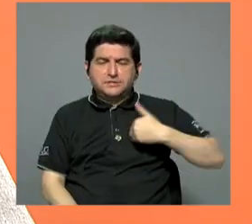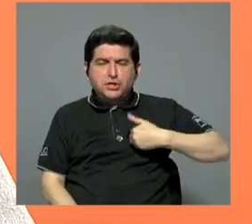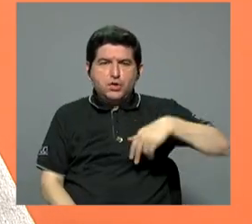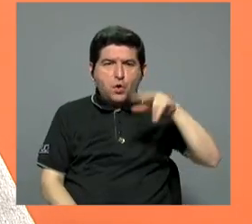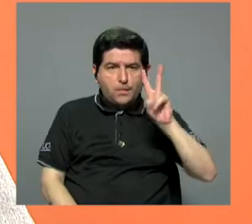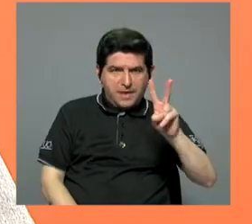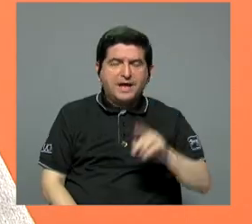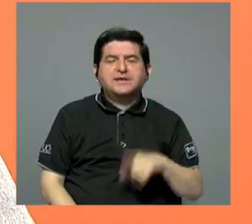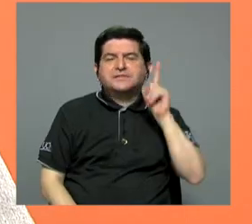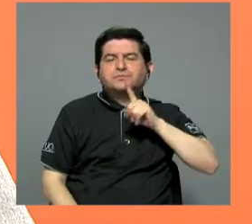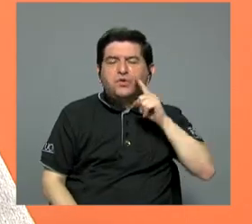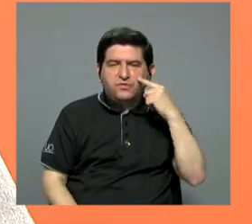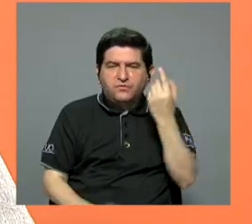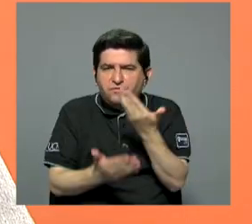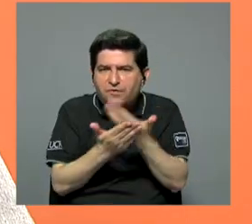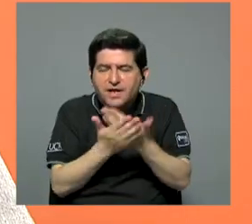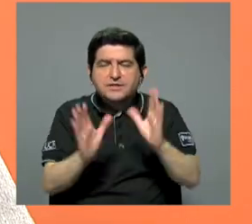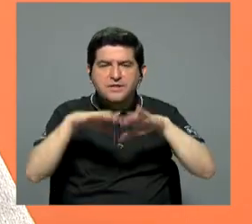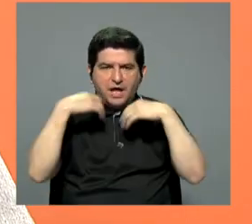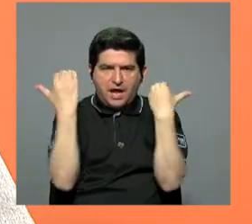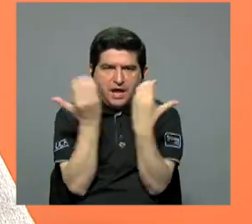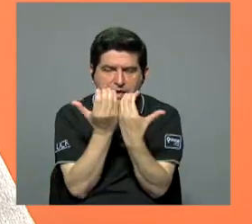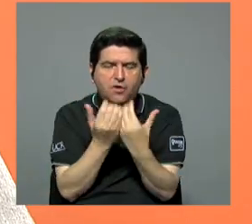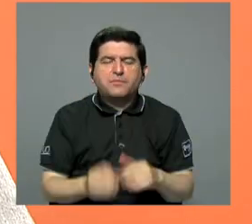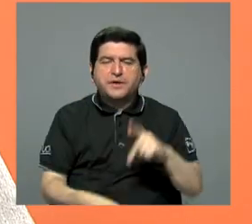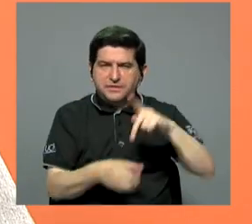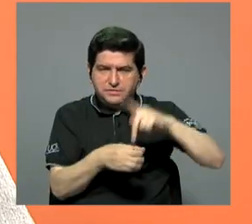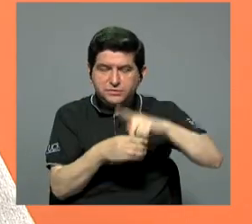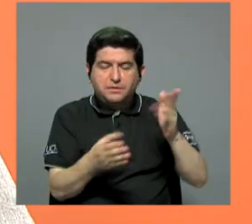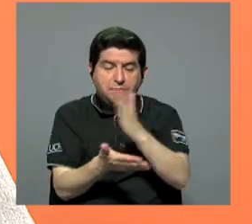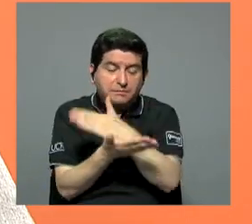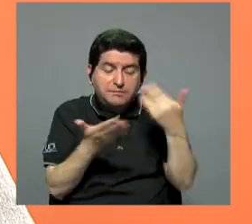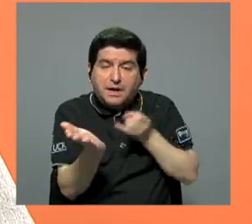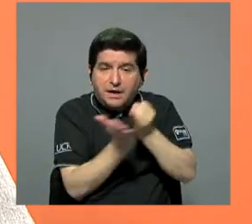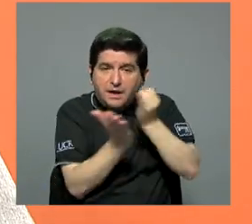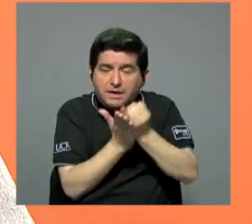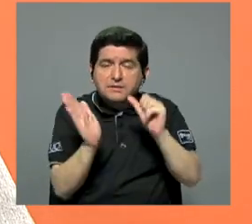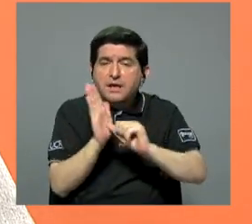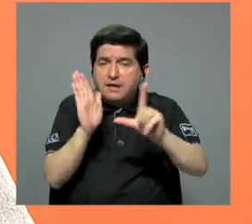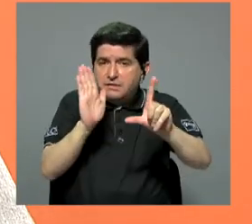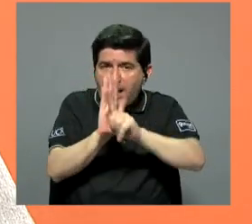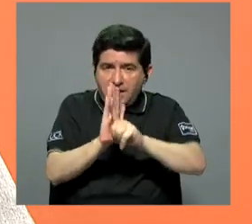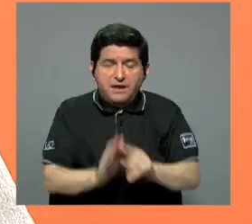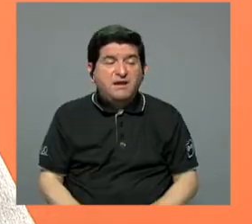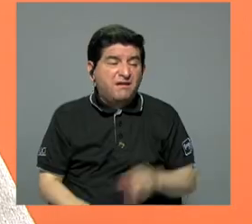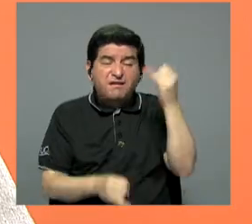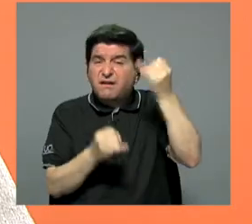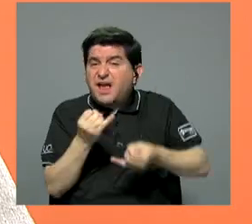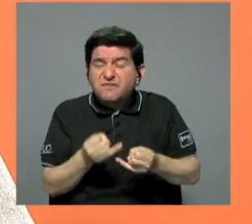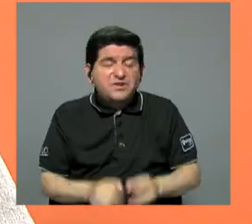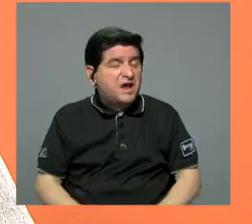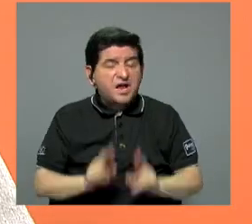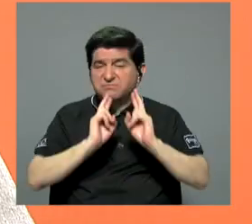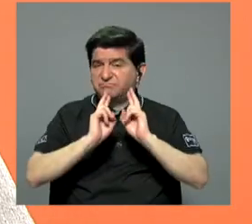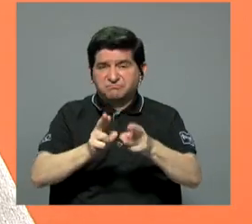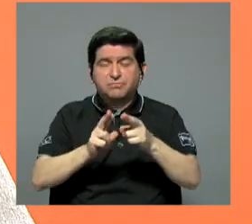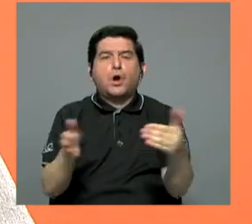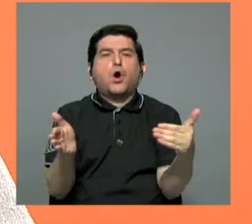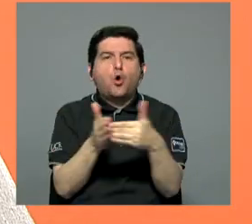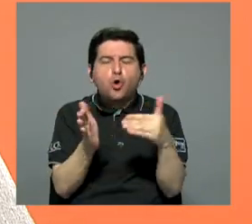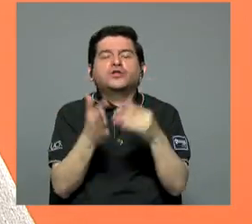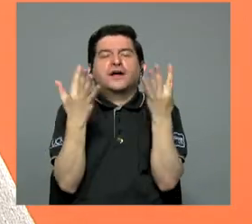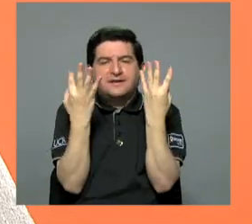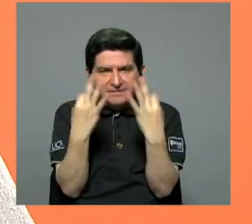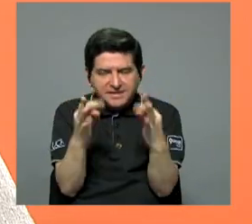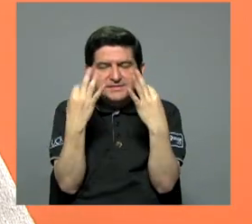falso testimonio que habría dado en esta comisión en la cual compareció. parte de las investigaciones que se abrieron en la Asamblea Legislativa que decimos no llegaron pues a mayor cosa y que ahora otra vez